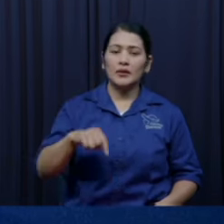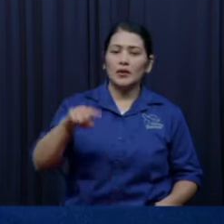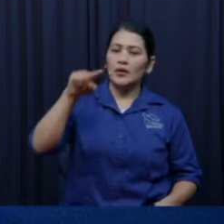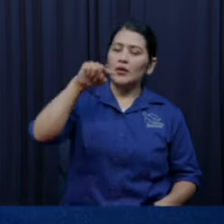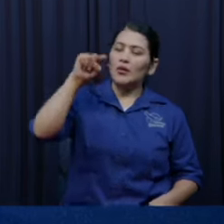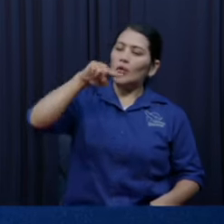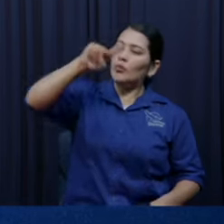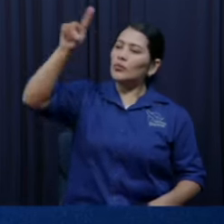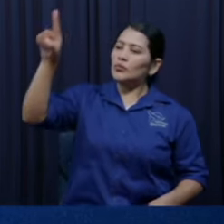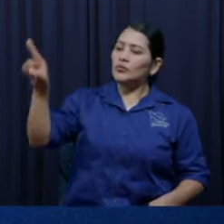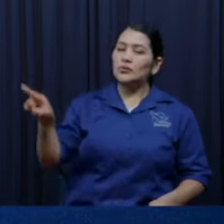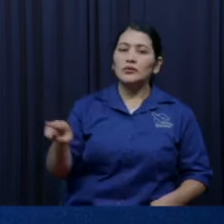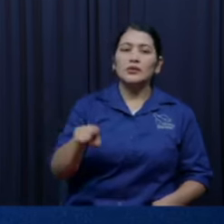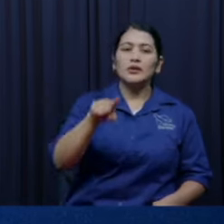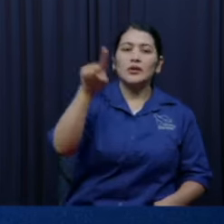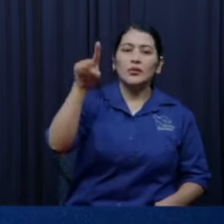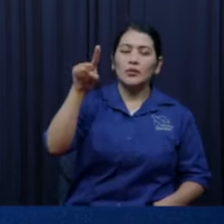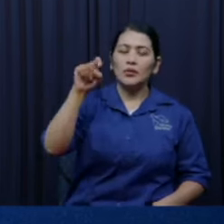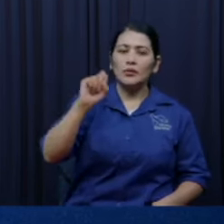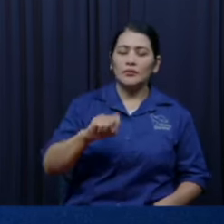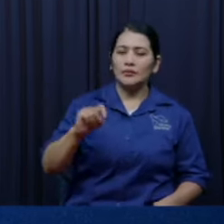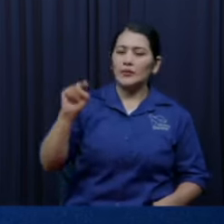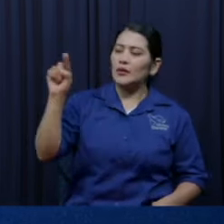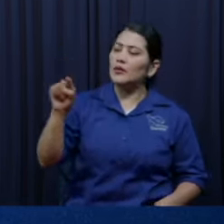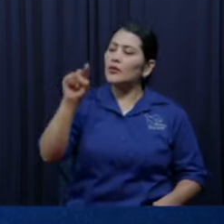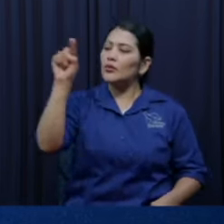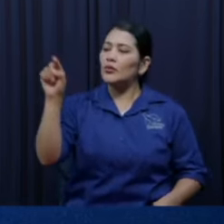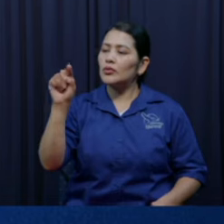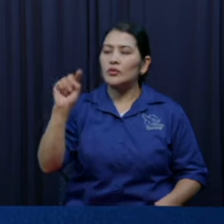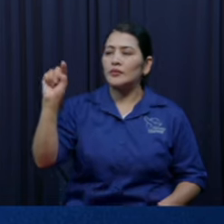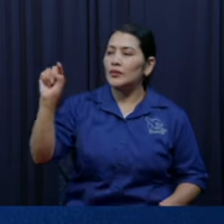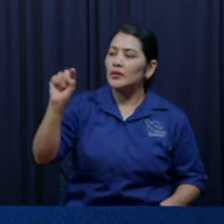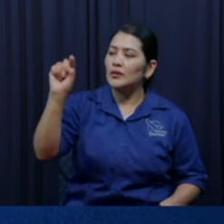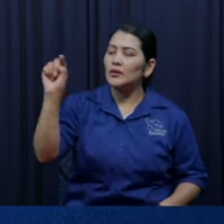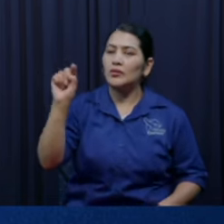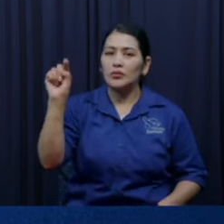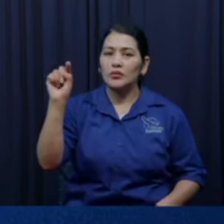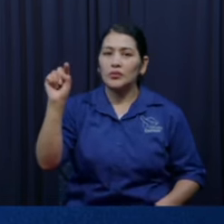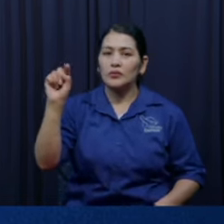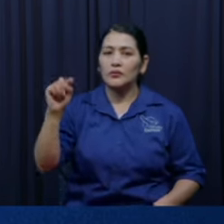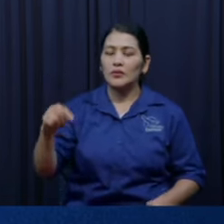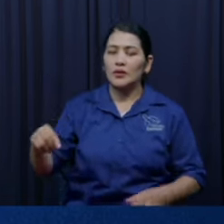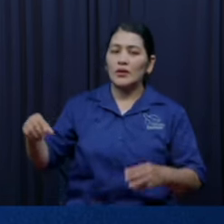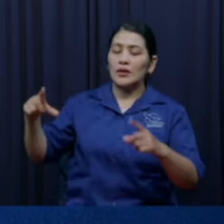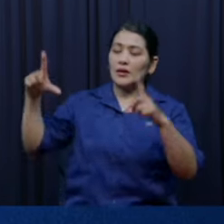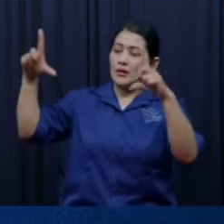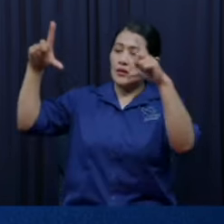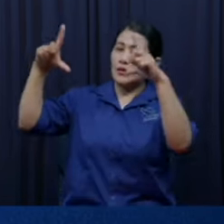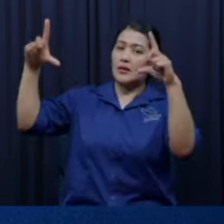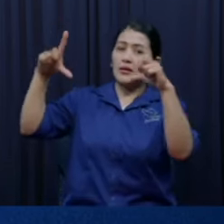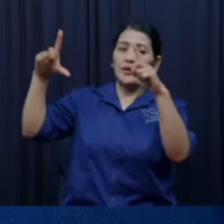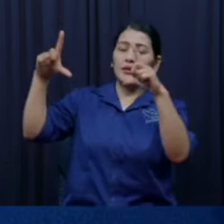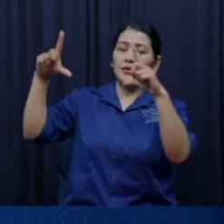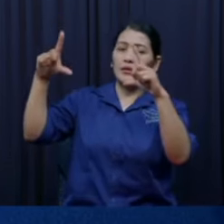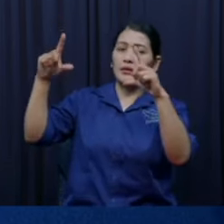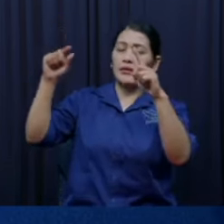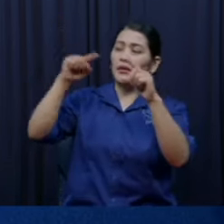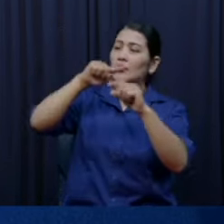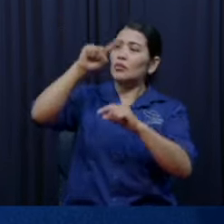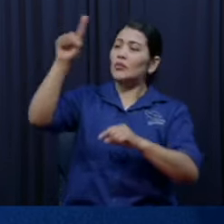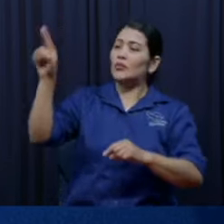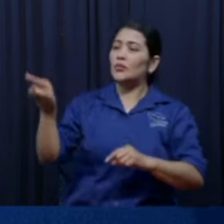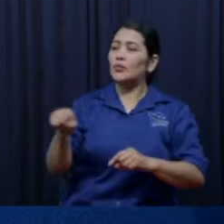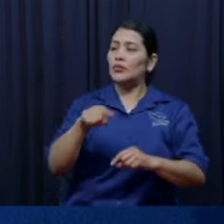y este sería el cuerpo, verdad, eso lo hemos platicado. Entonces, cuando hablamos de conquista de Canaán,